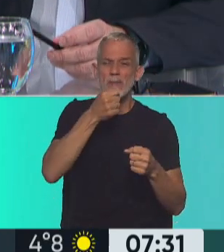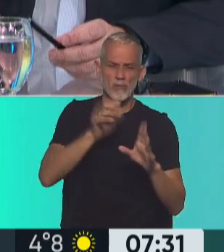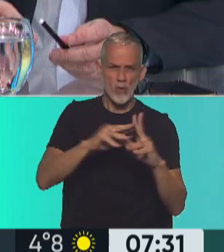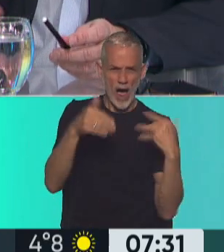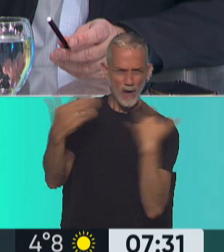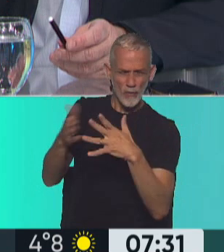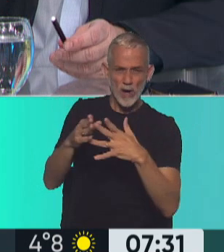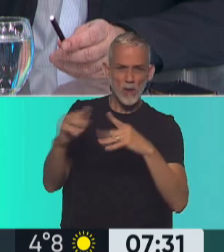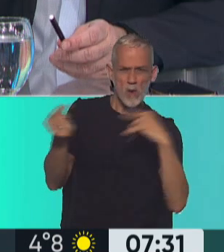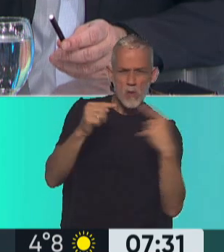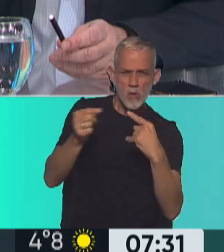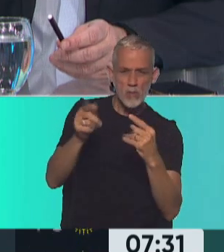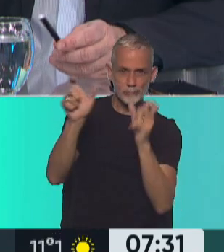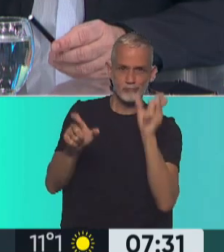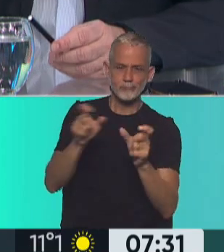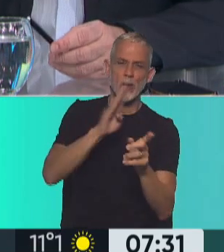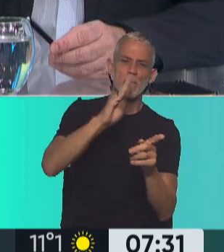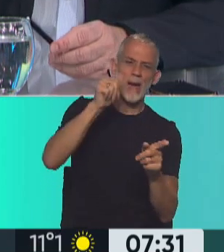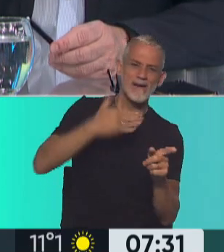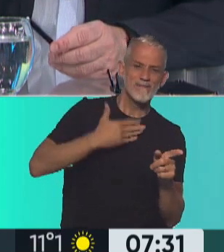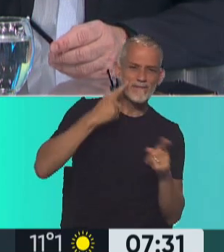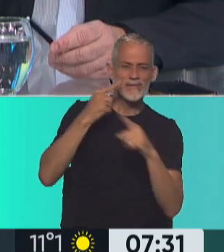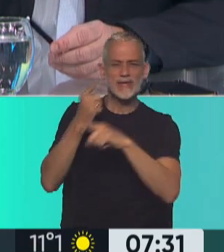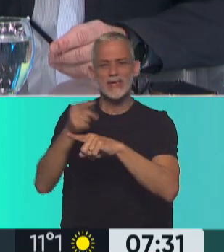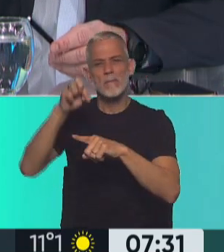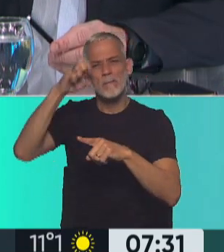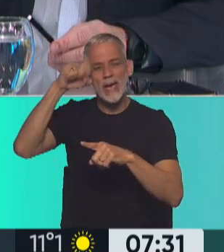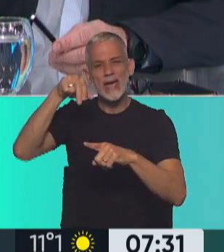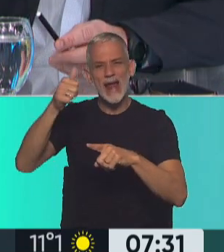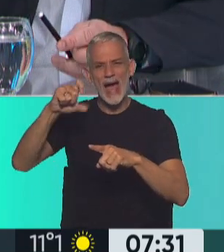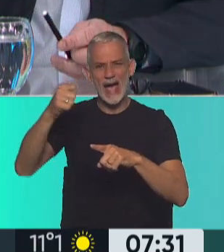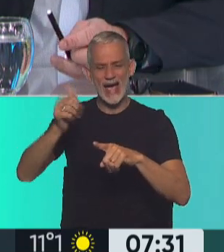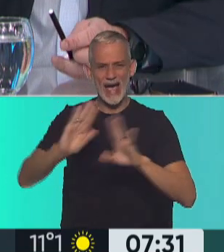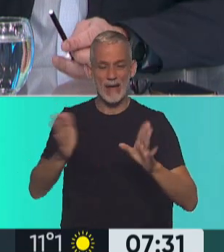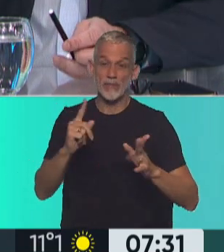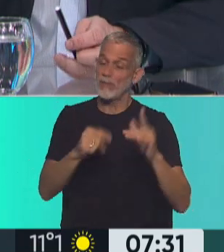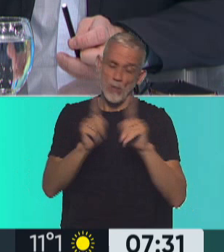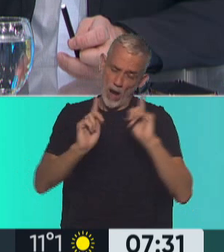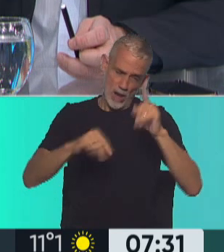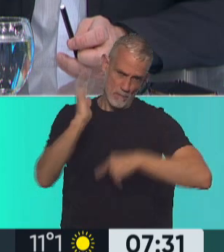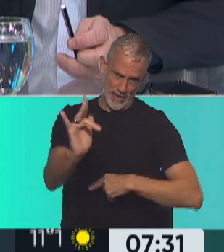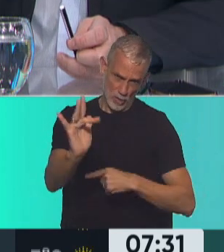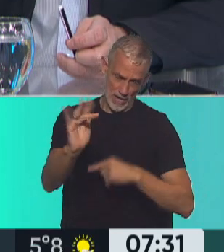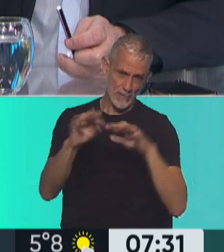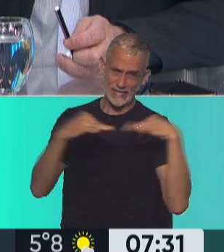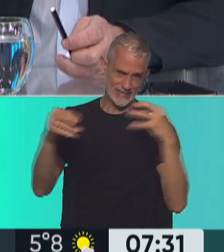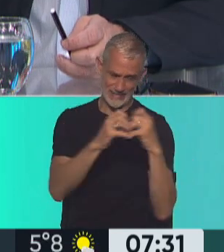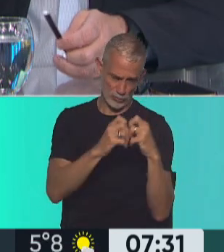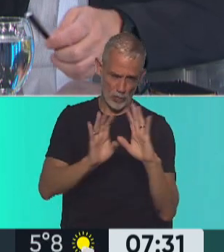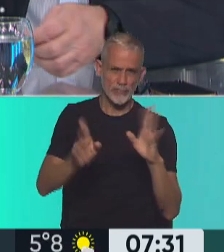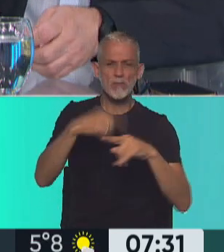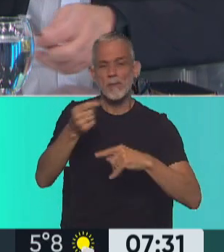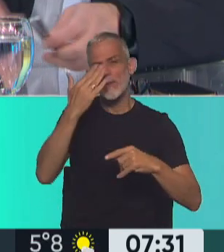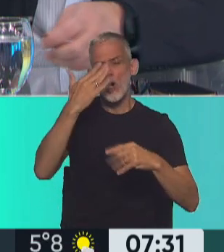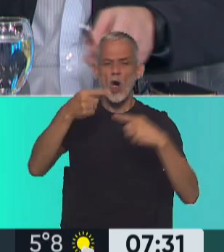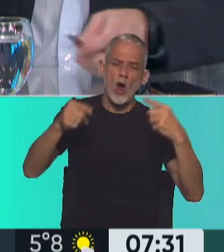entre la diputada Banfi y la diputada Penaca. De todas maneras, el miércoles que viene hay sesión. Sí, después vino lo de